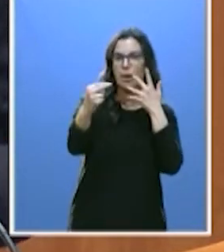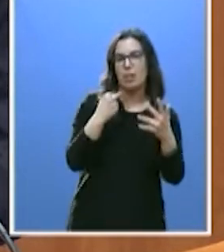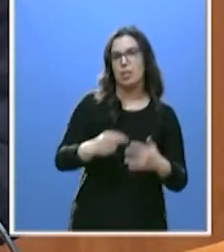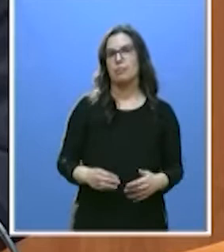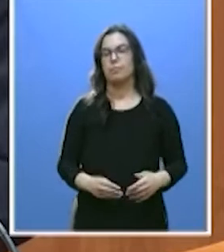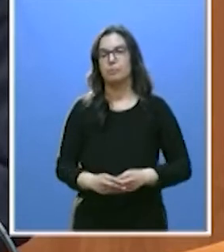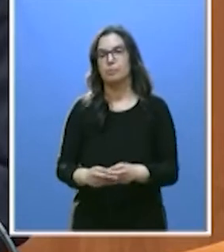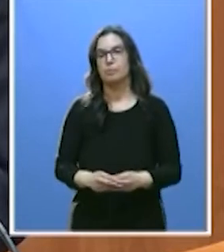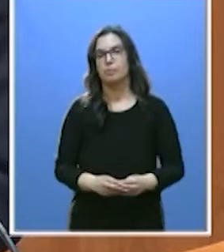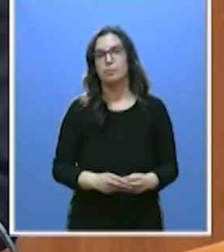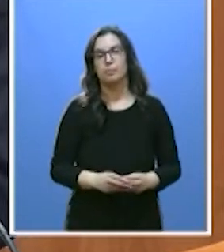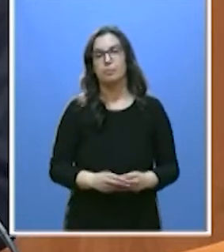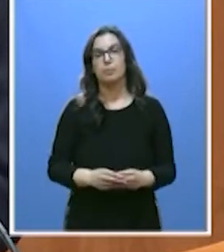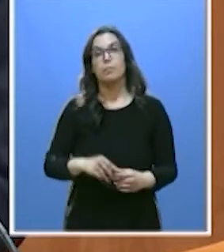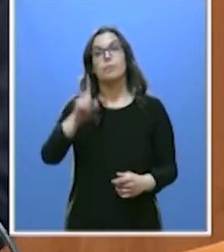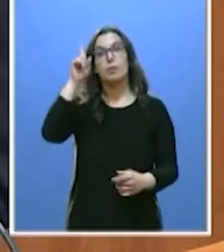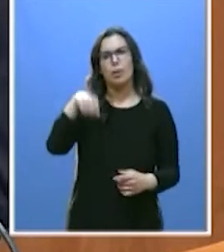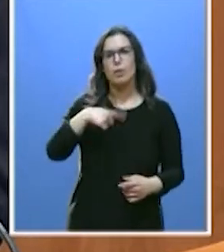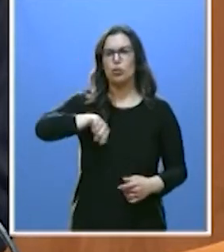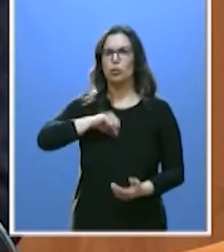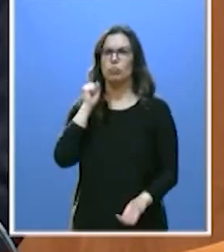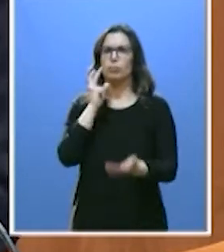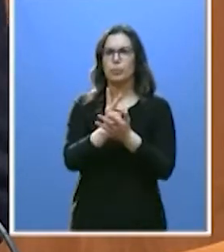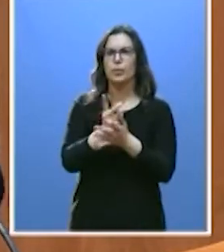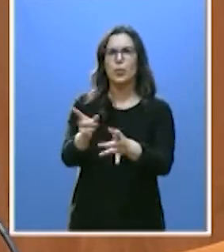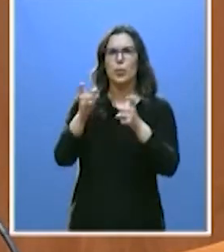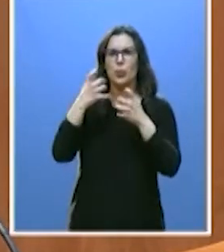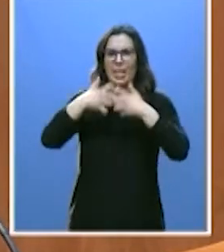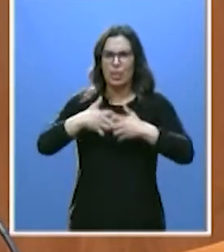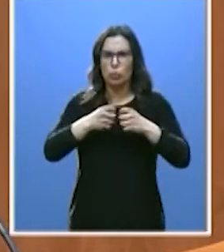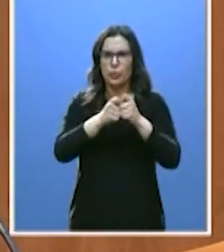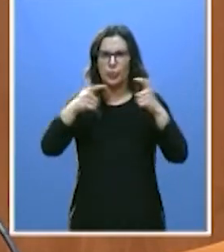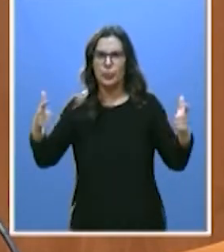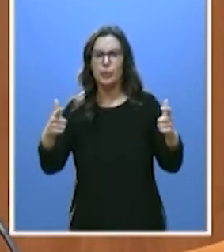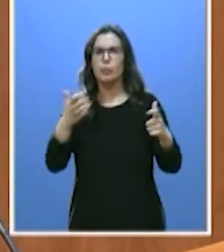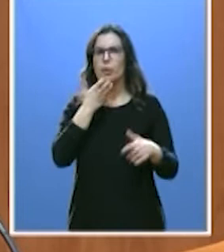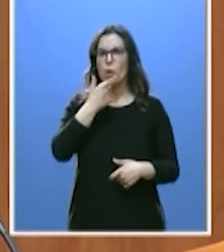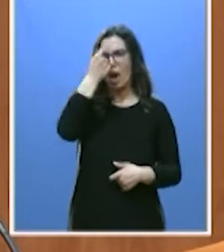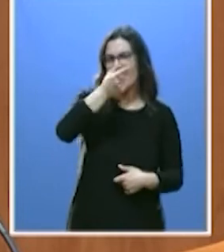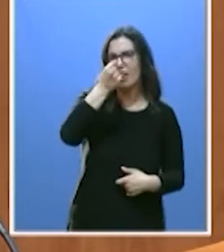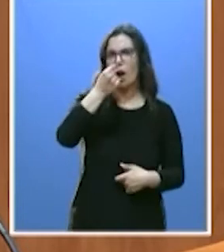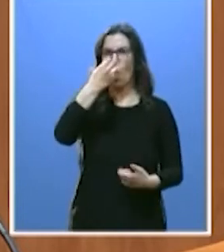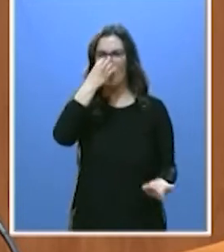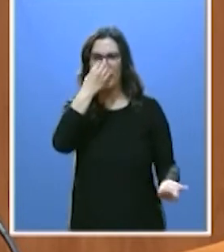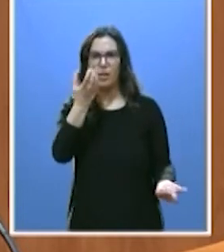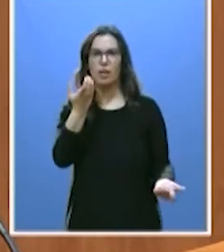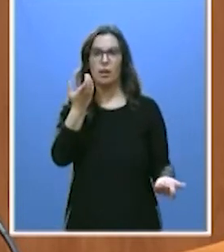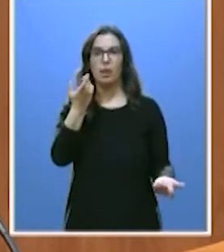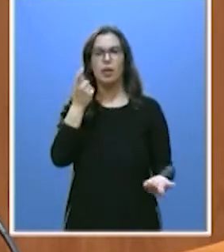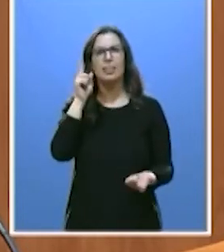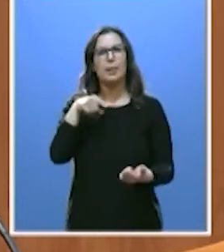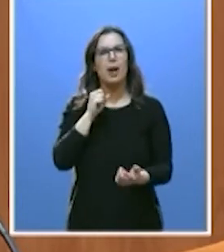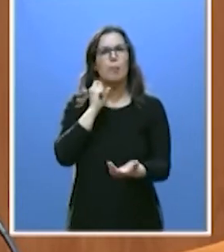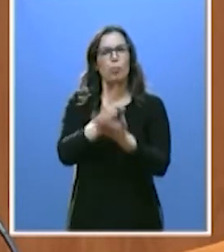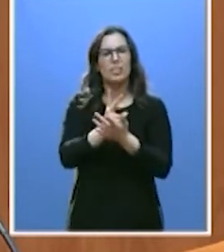Incluyendo una apuesta por la industrialización, por los planes territoriales, como en Ávila, como en Medina. Una política que apuesta por el IMAX de